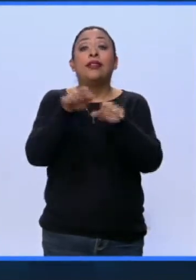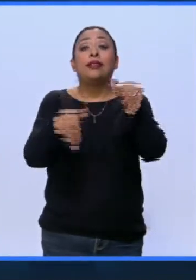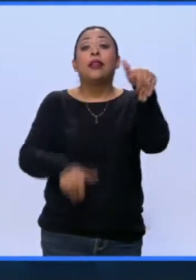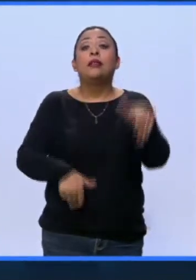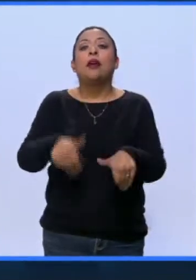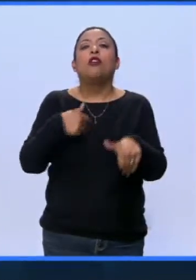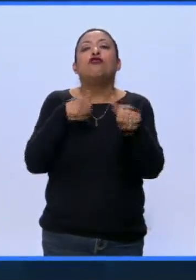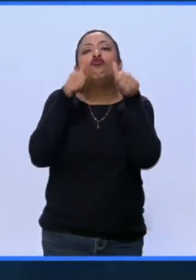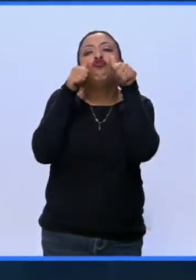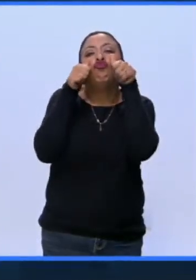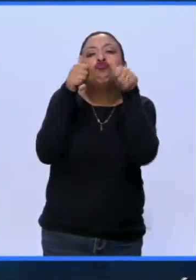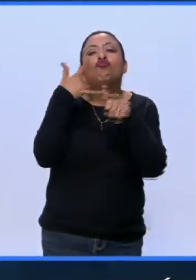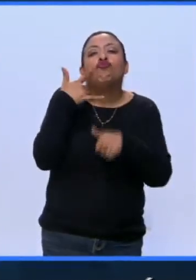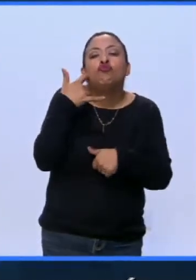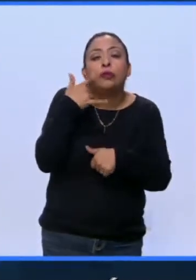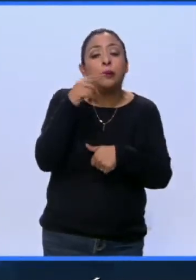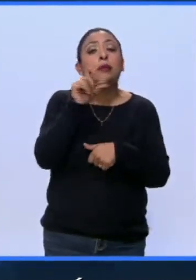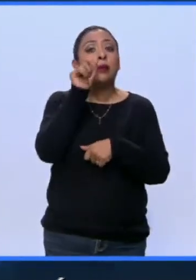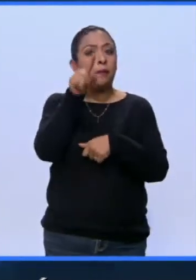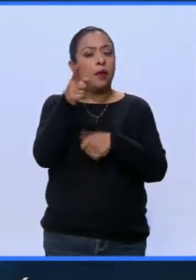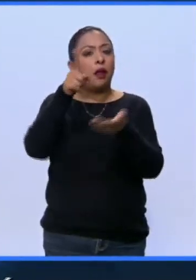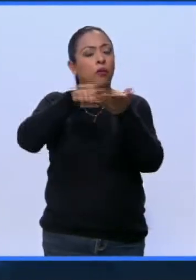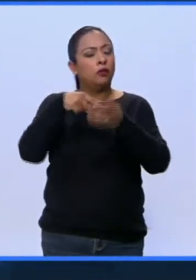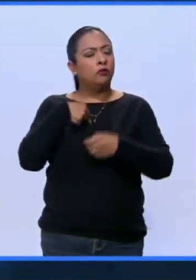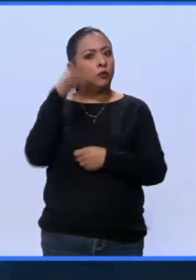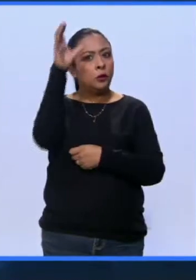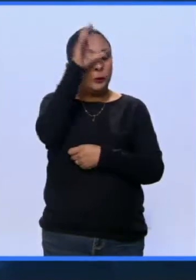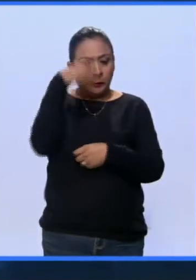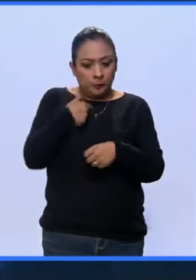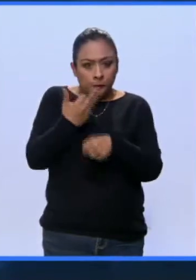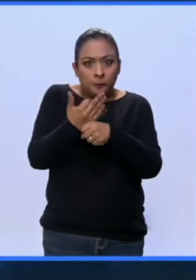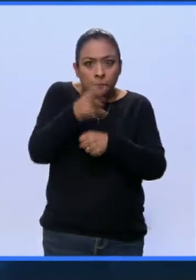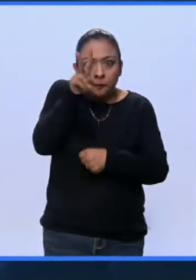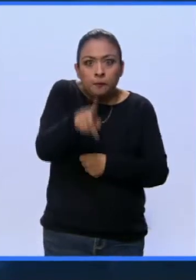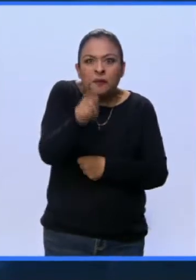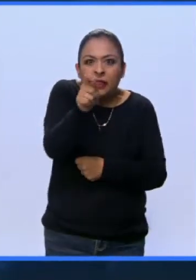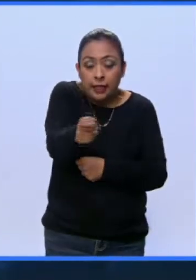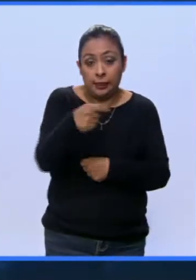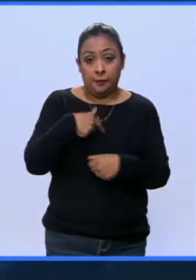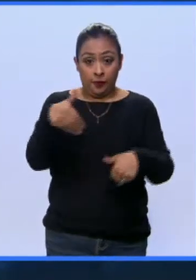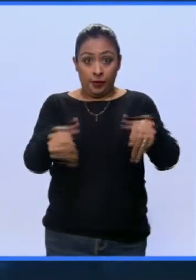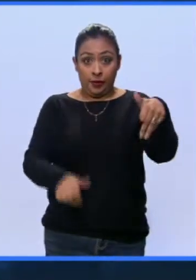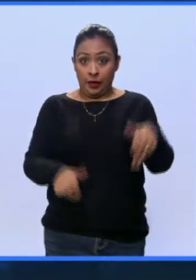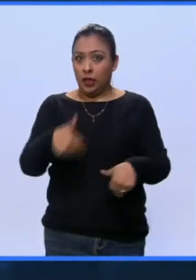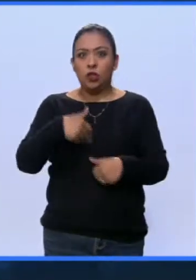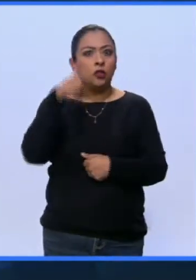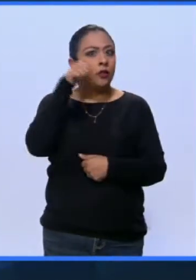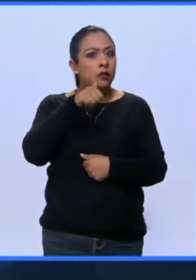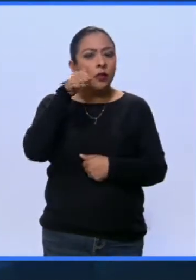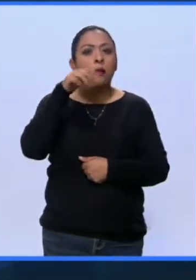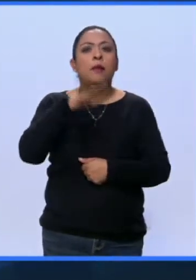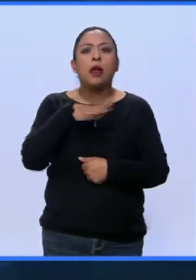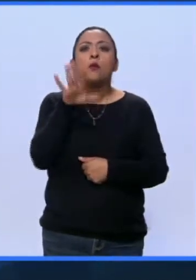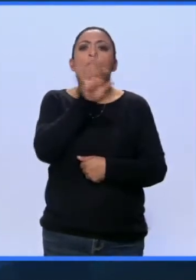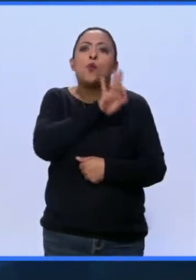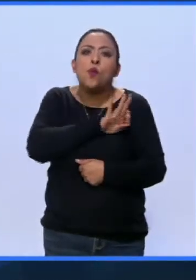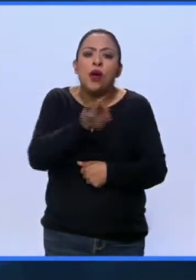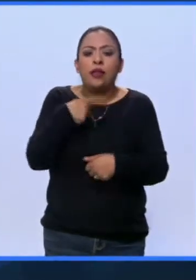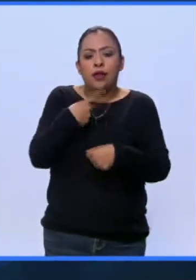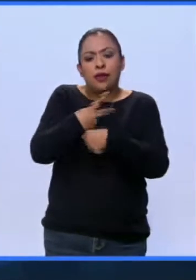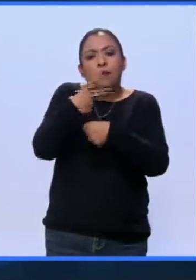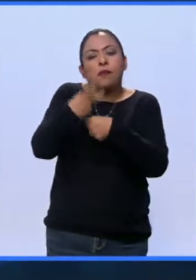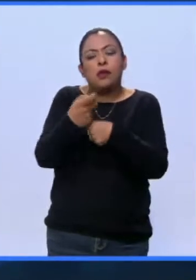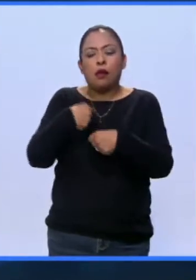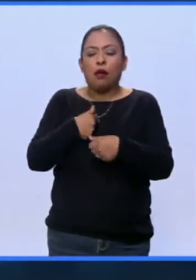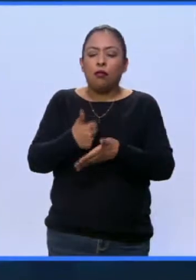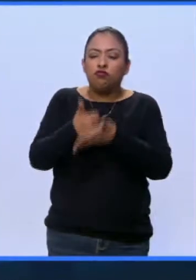entretener, pero a la vez, concientizar sobre nuestra realidad. El teatro siempre tiene la posibilidad de invitarnos a una reflexión.